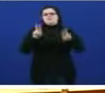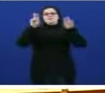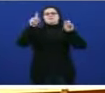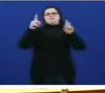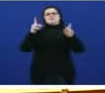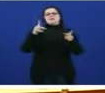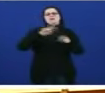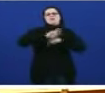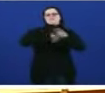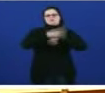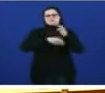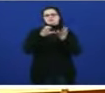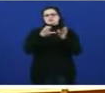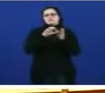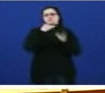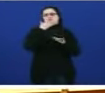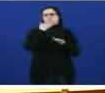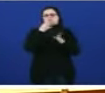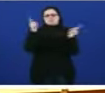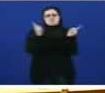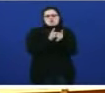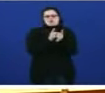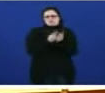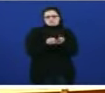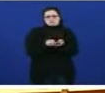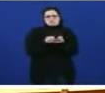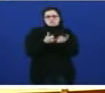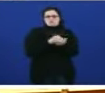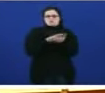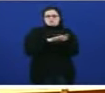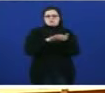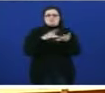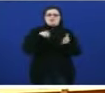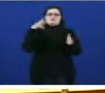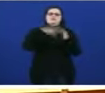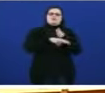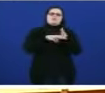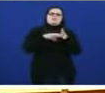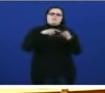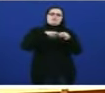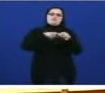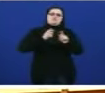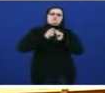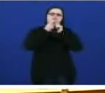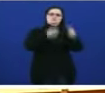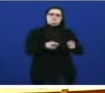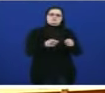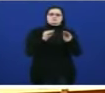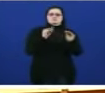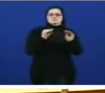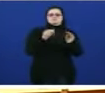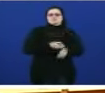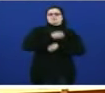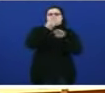que é a reforma do estatuto vostede evitou fixar prazos despois de cualificala no seu discurso de investidura como legalmente